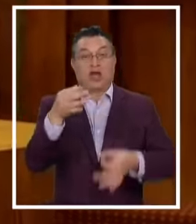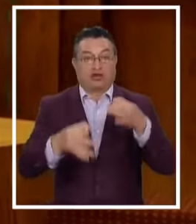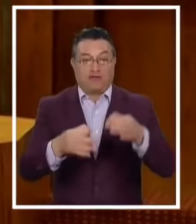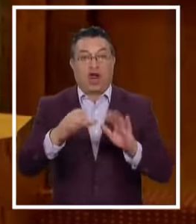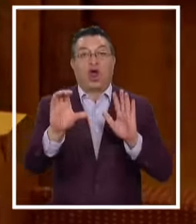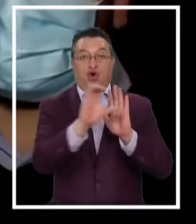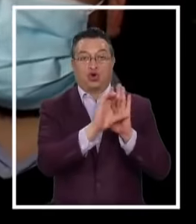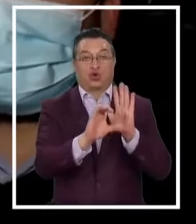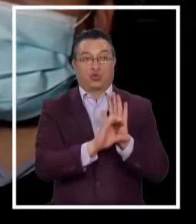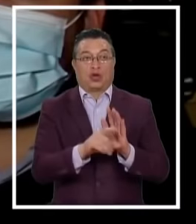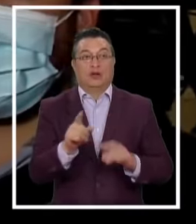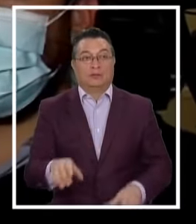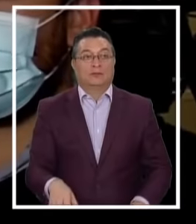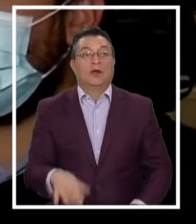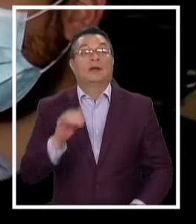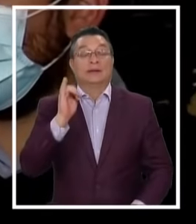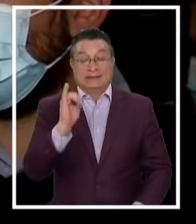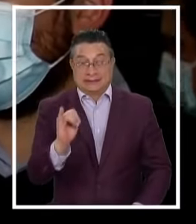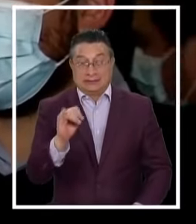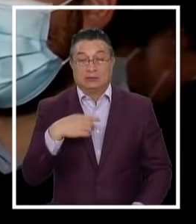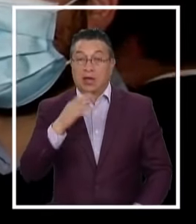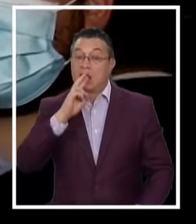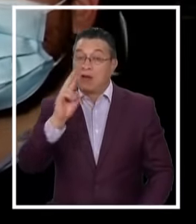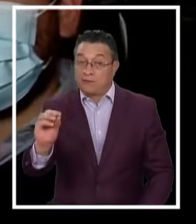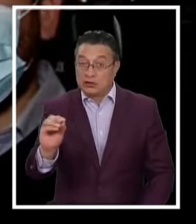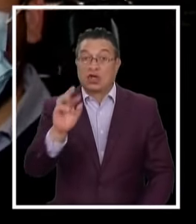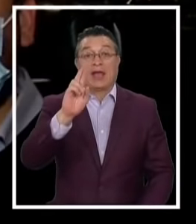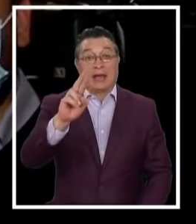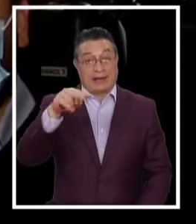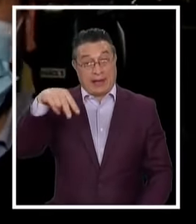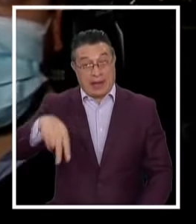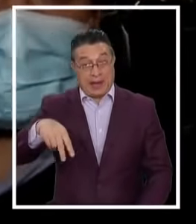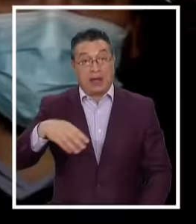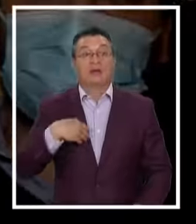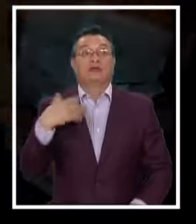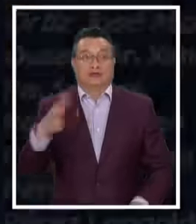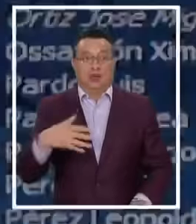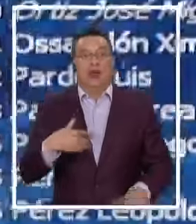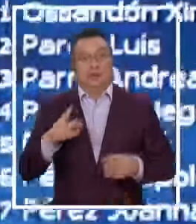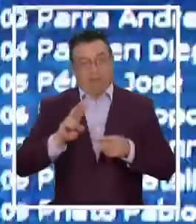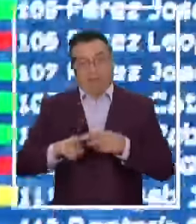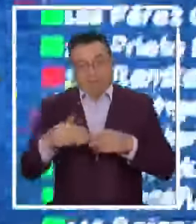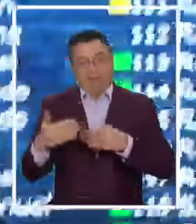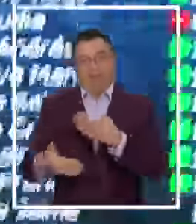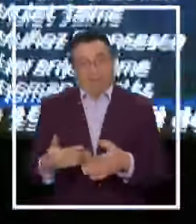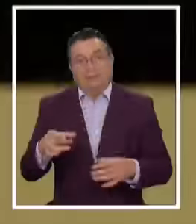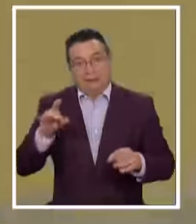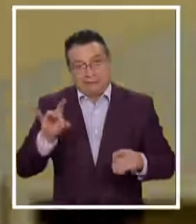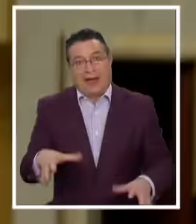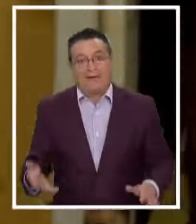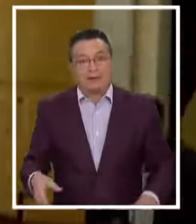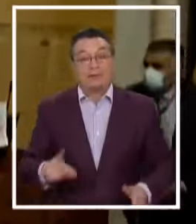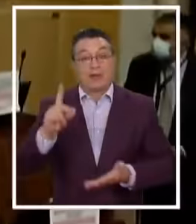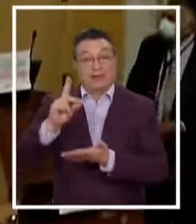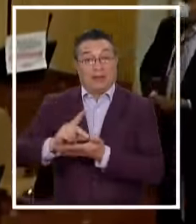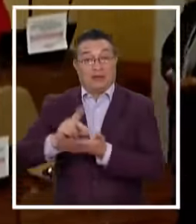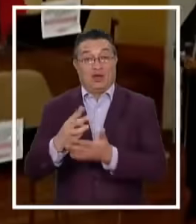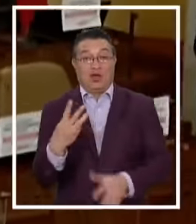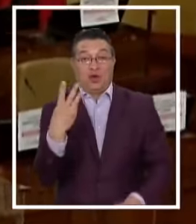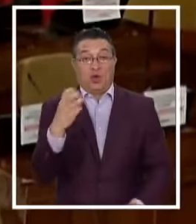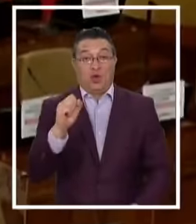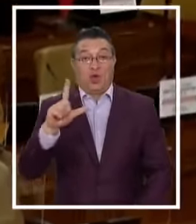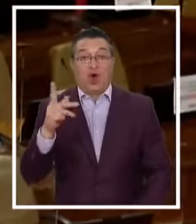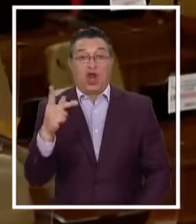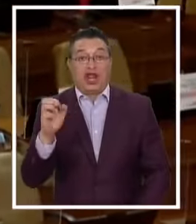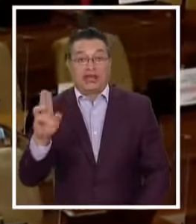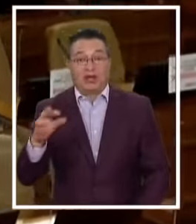Constitucional Le advertimos a Renovación Nacional que esto iba a ocurrir Pero el diputado Matías Walker tenía